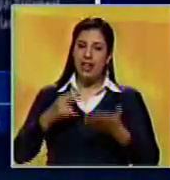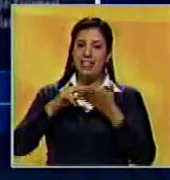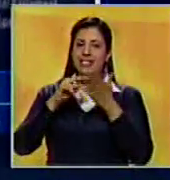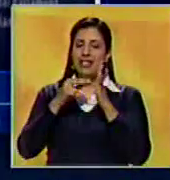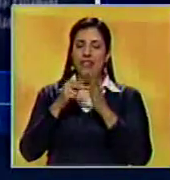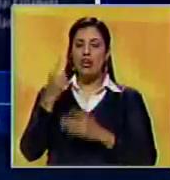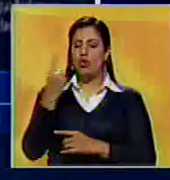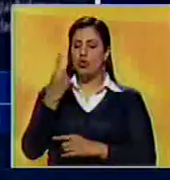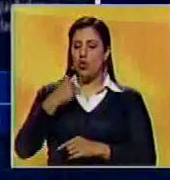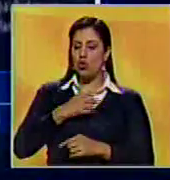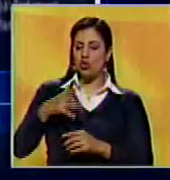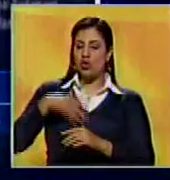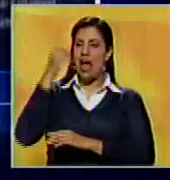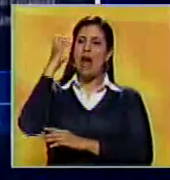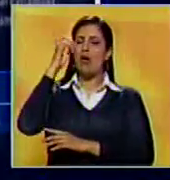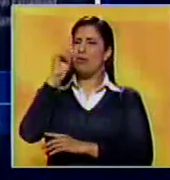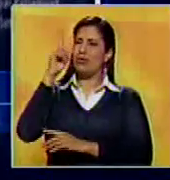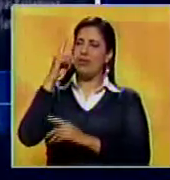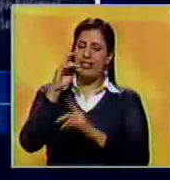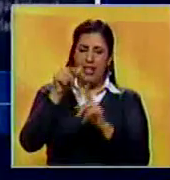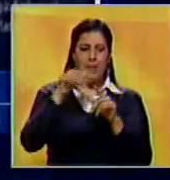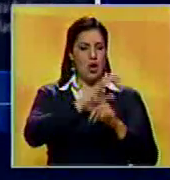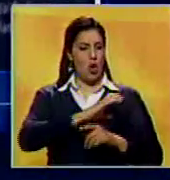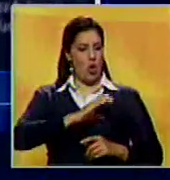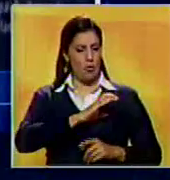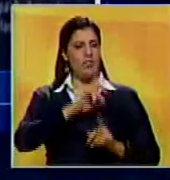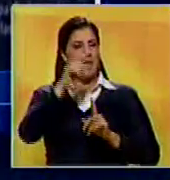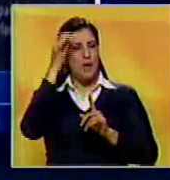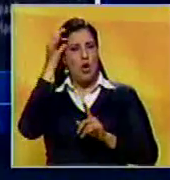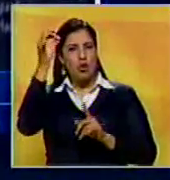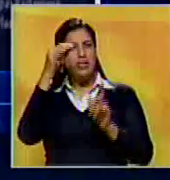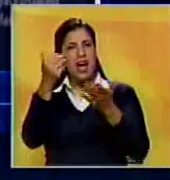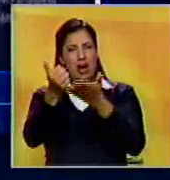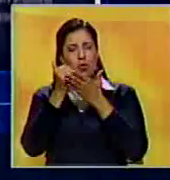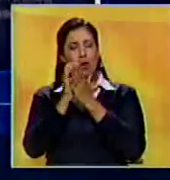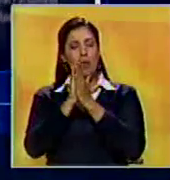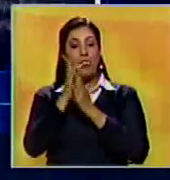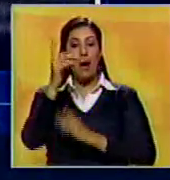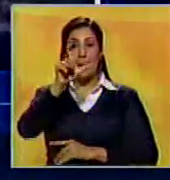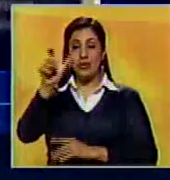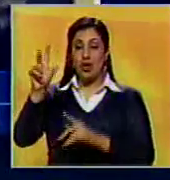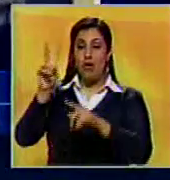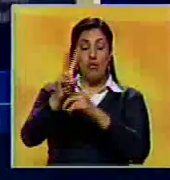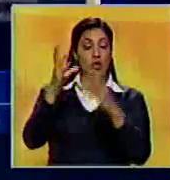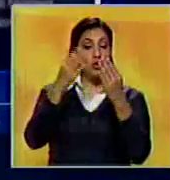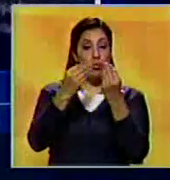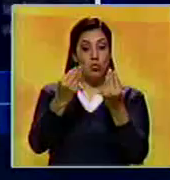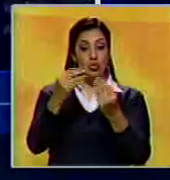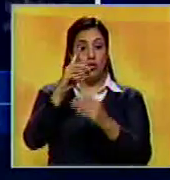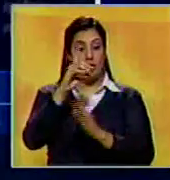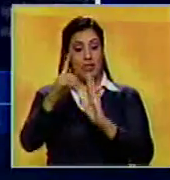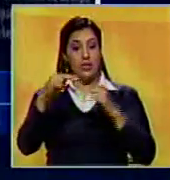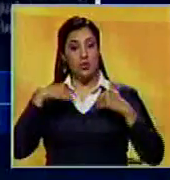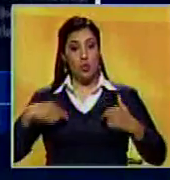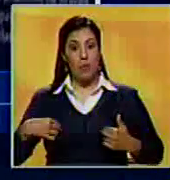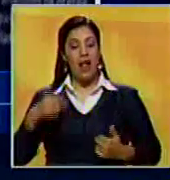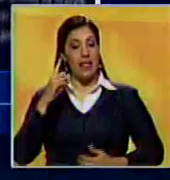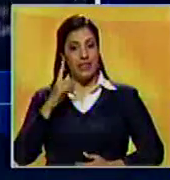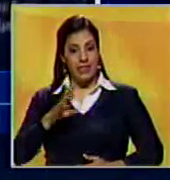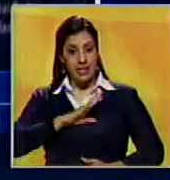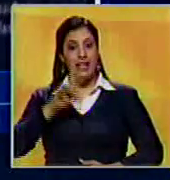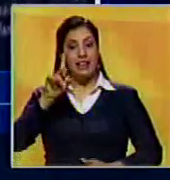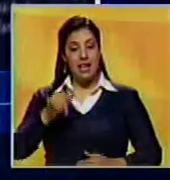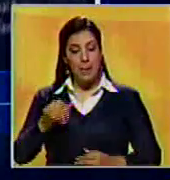no solamente el Parlamento Europeo, sino la Comisión y el Consejo, para que quienes han violado los derechos humanos tengan